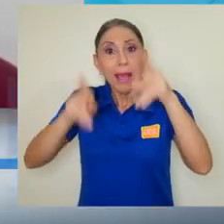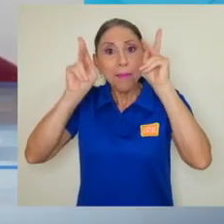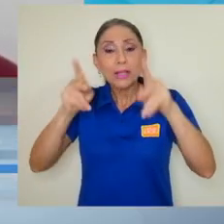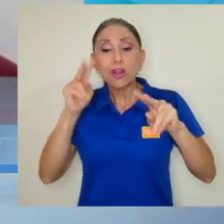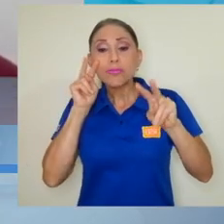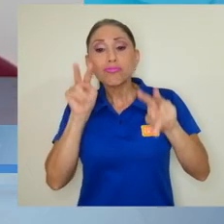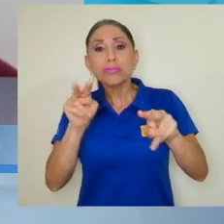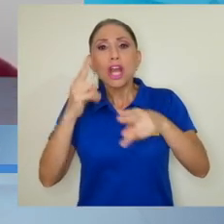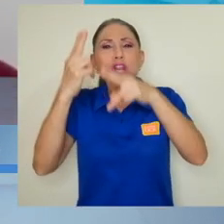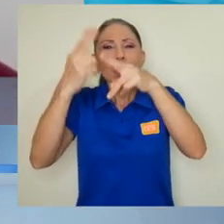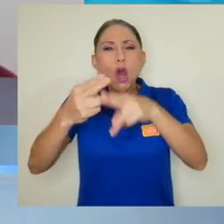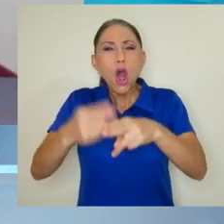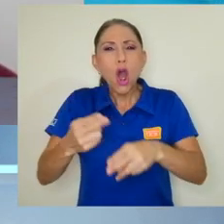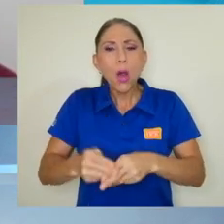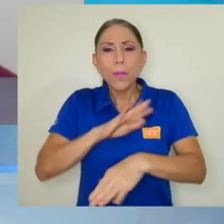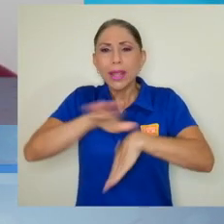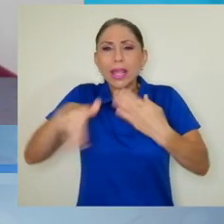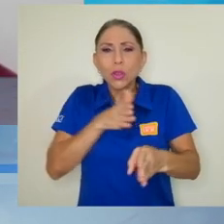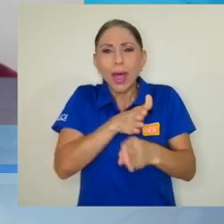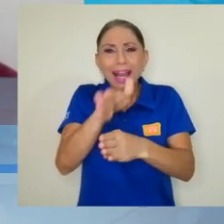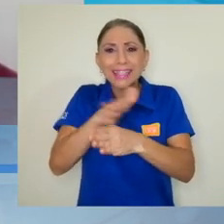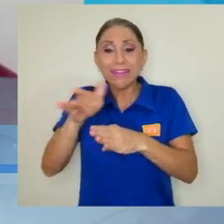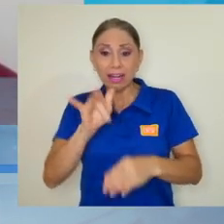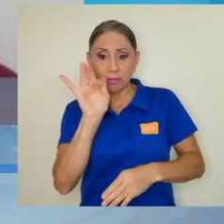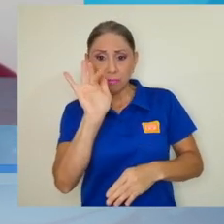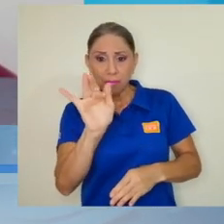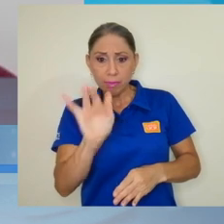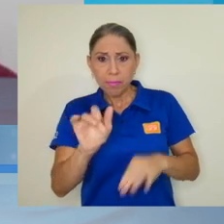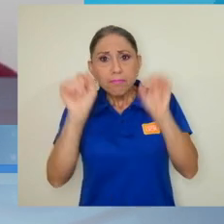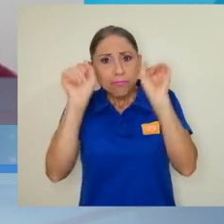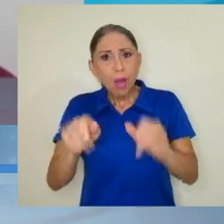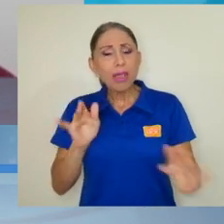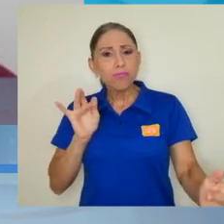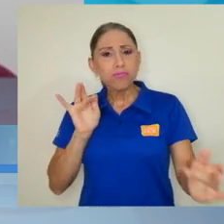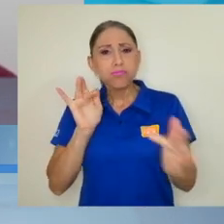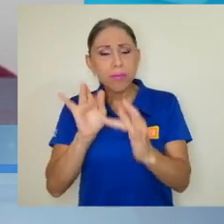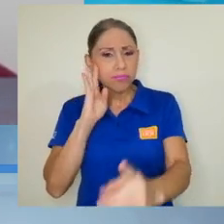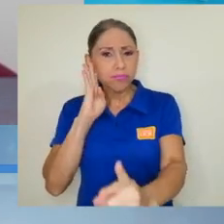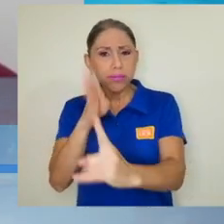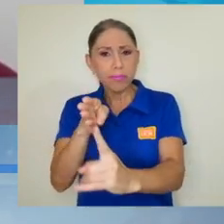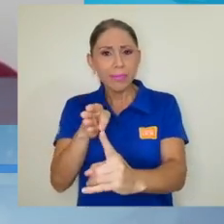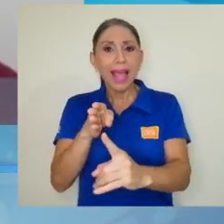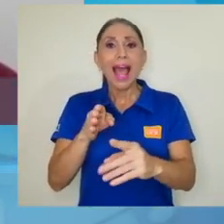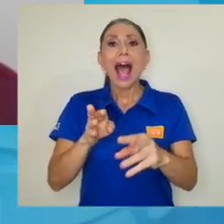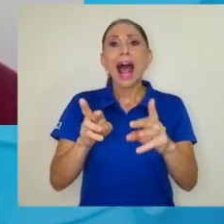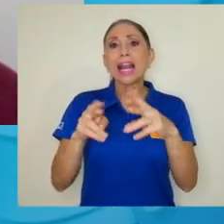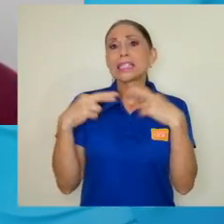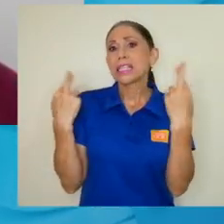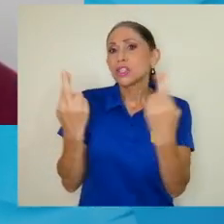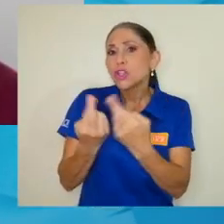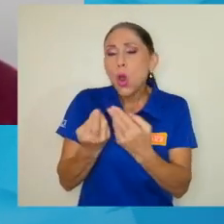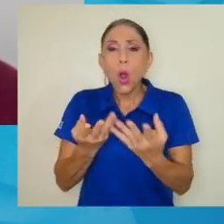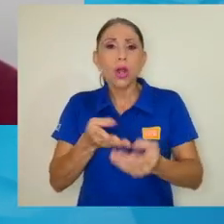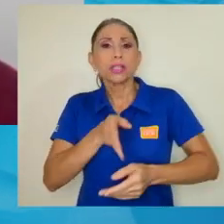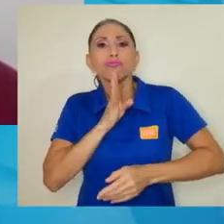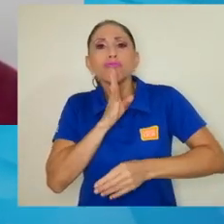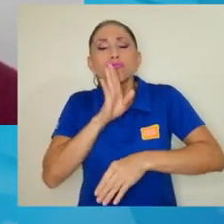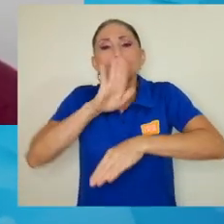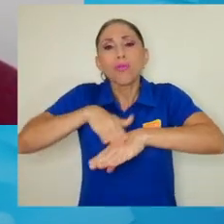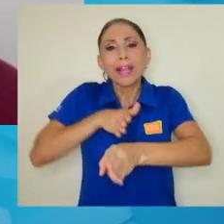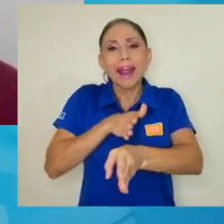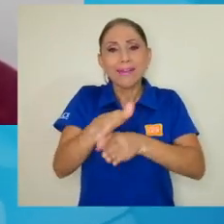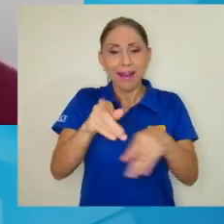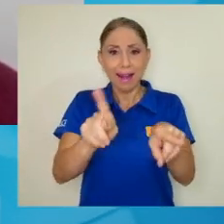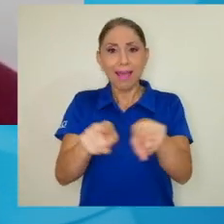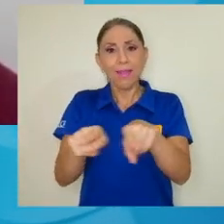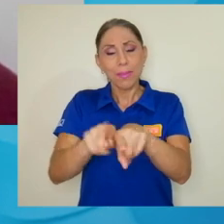entren va a estar el nombre de todas las carreras y los enlaces directos a los cuales se puede conectar tanto a las sesiones propias de la carrera